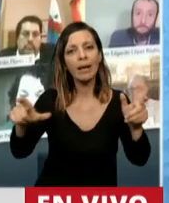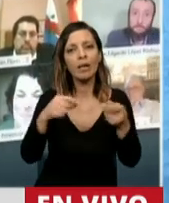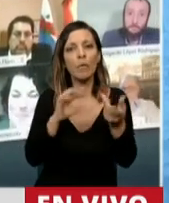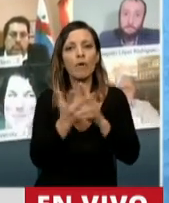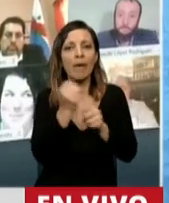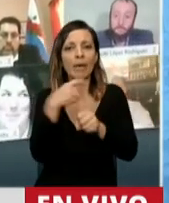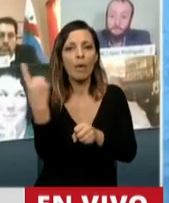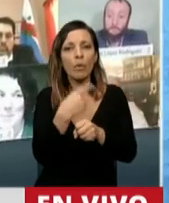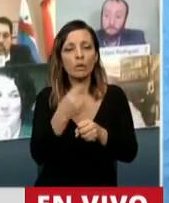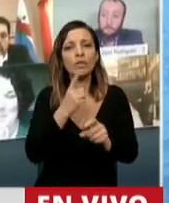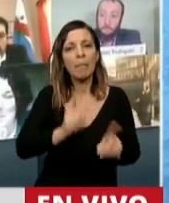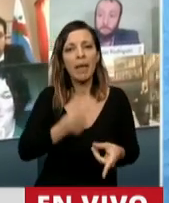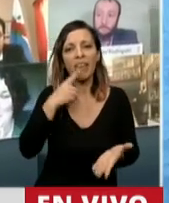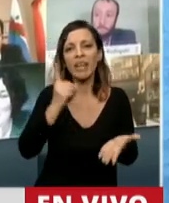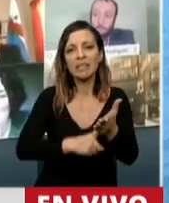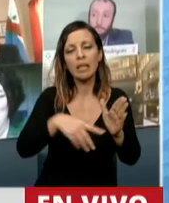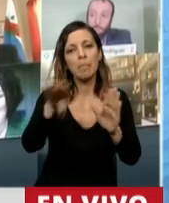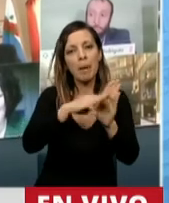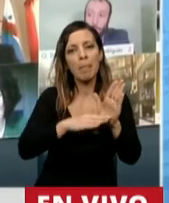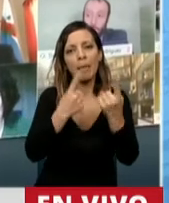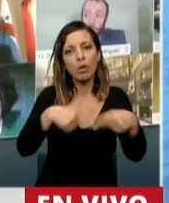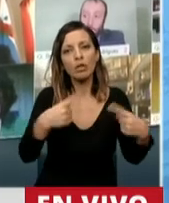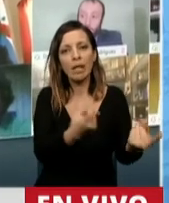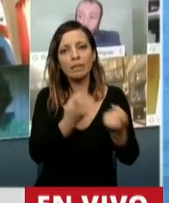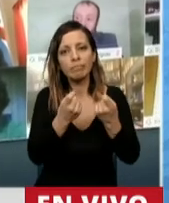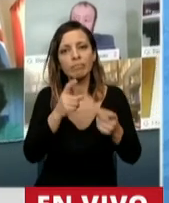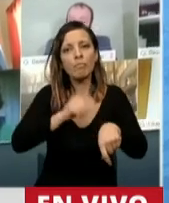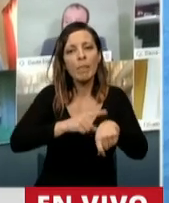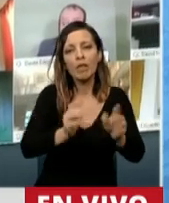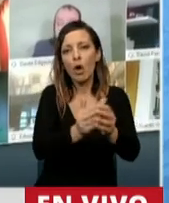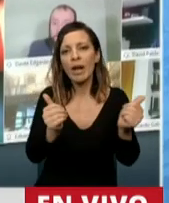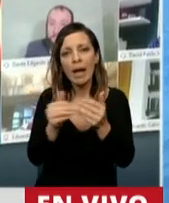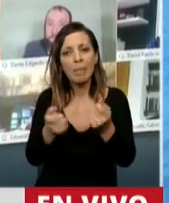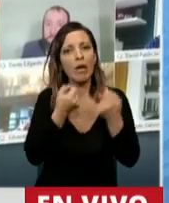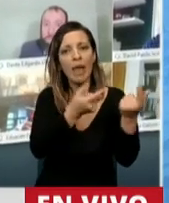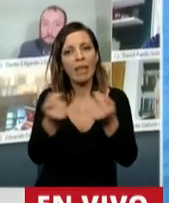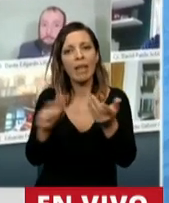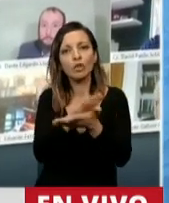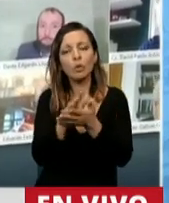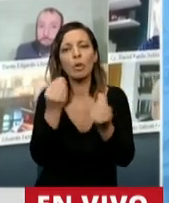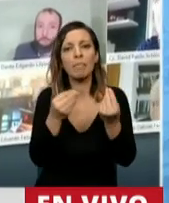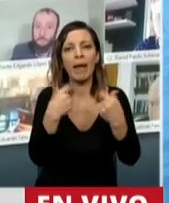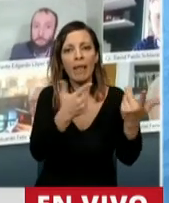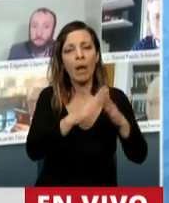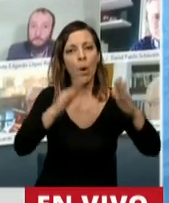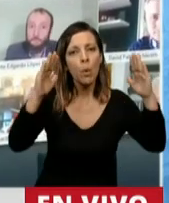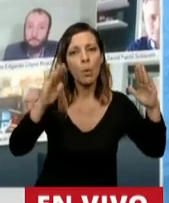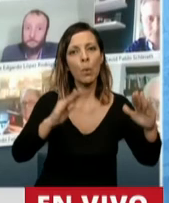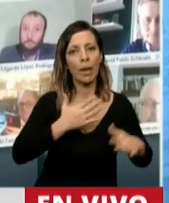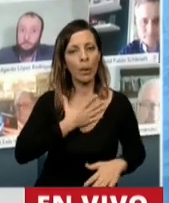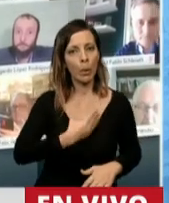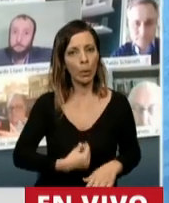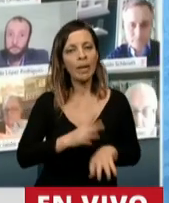nuestro trabajo y tomar las medidas necesarias en tiempo y forma para poder amortizar un poco este